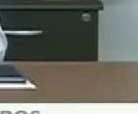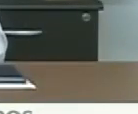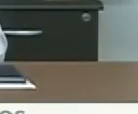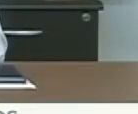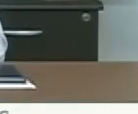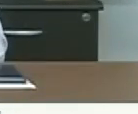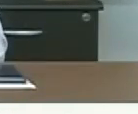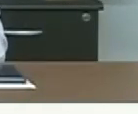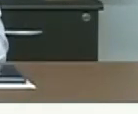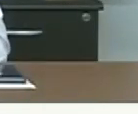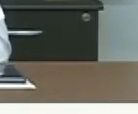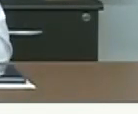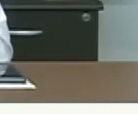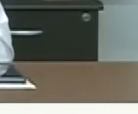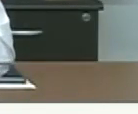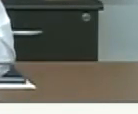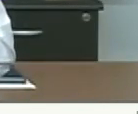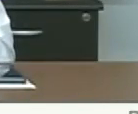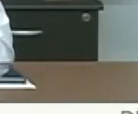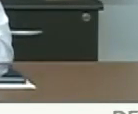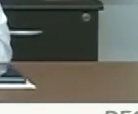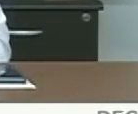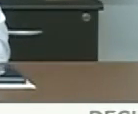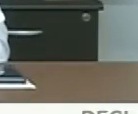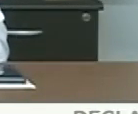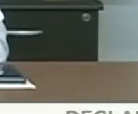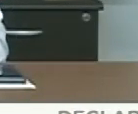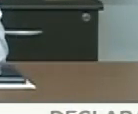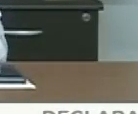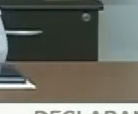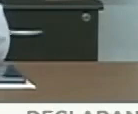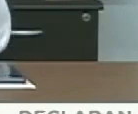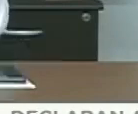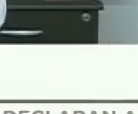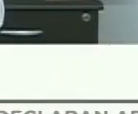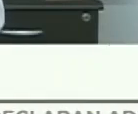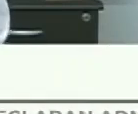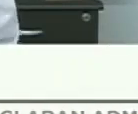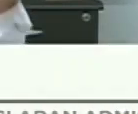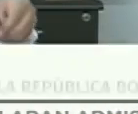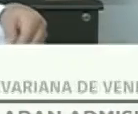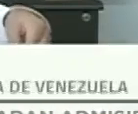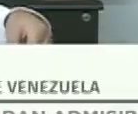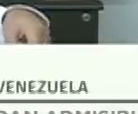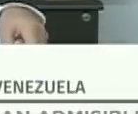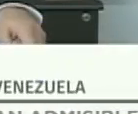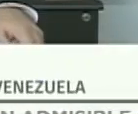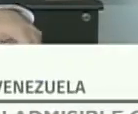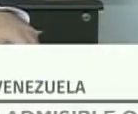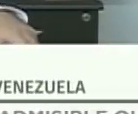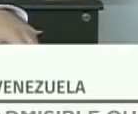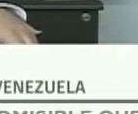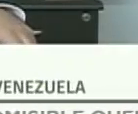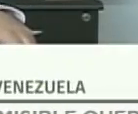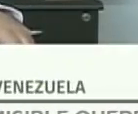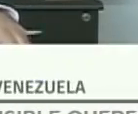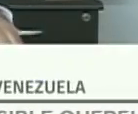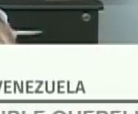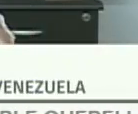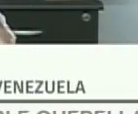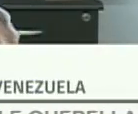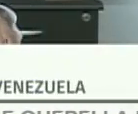Bueno, estamos aquí conectados. Mis saludos a toda Venezuela. En cuarentena